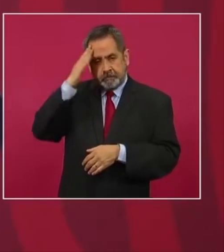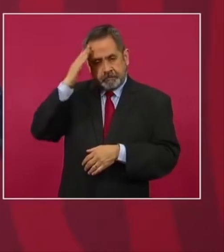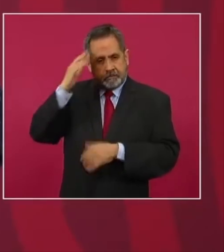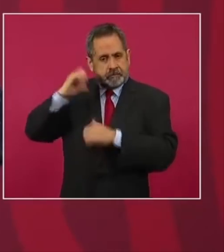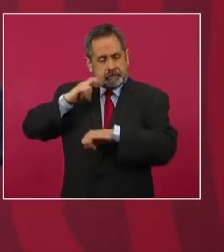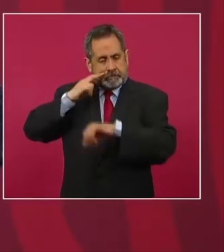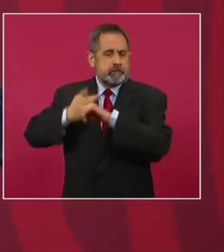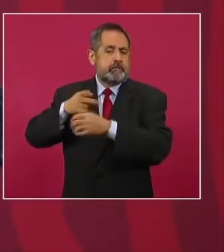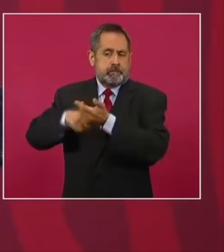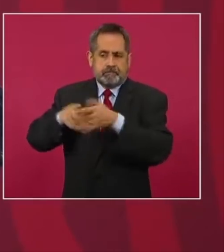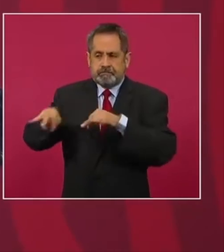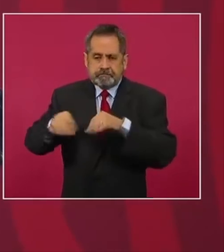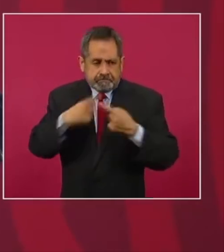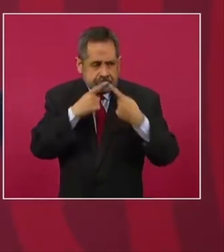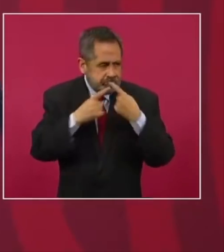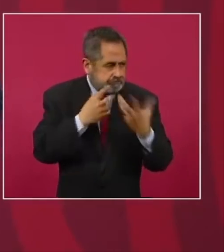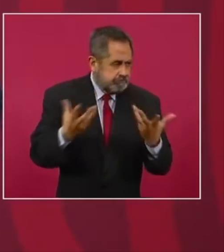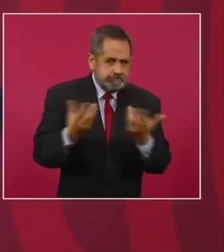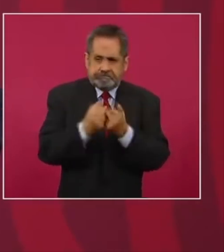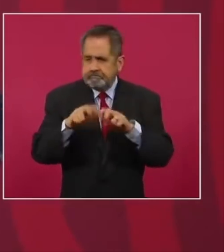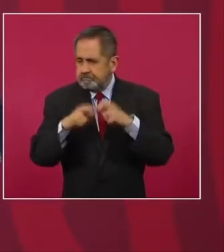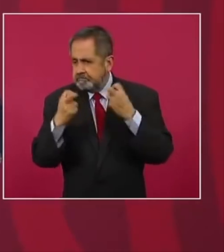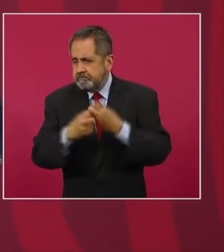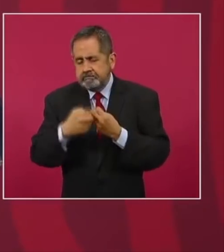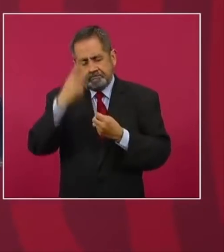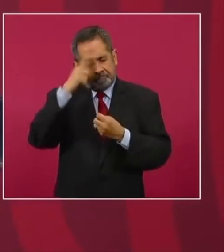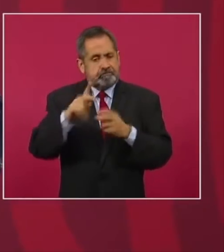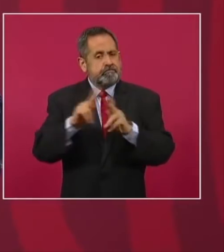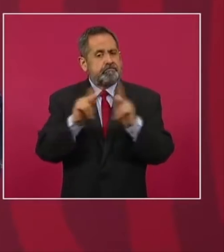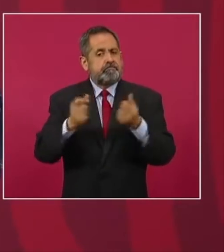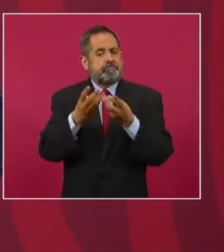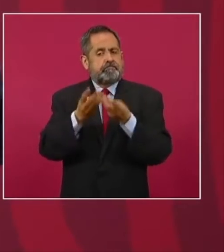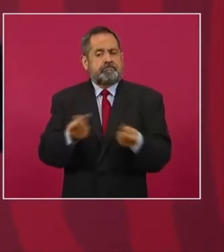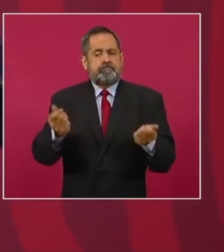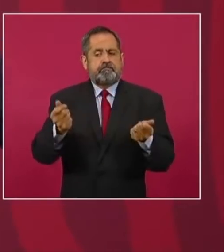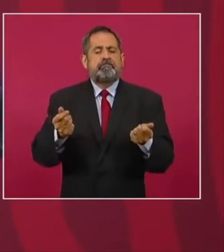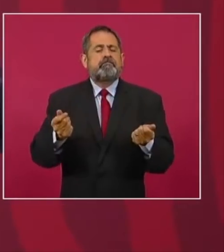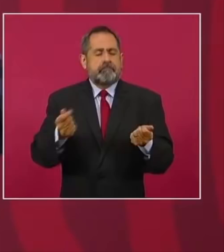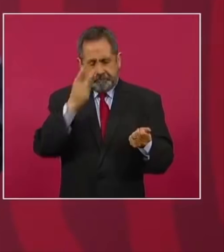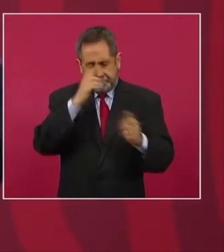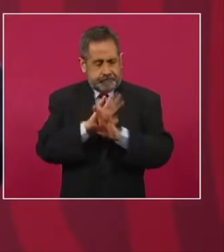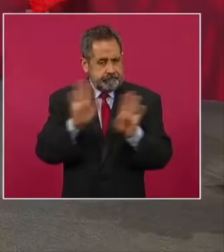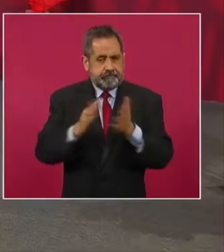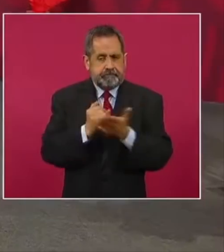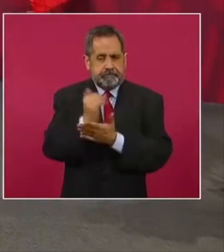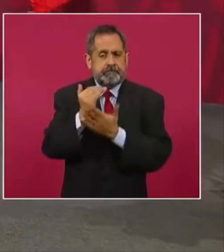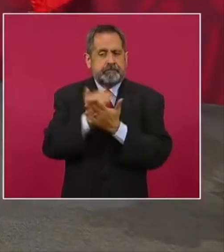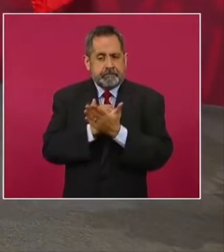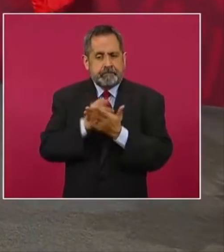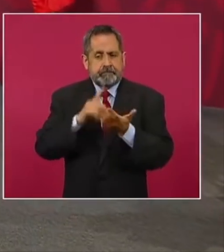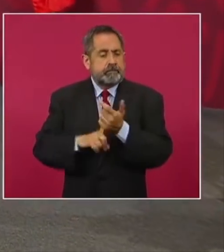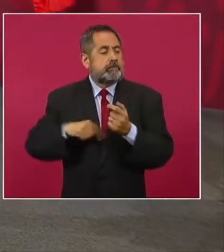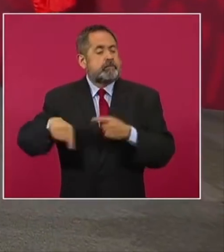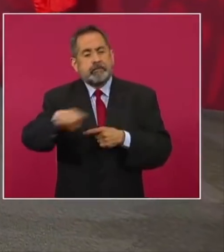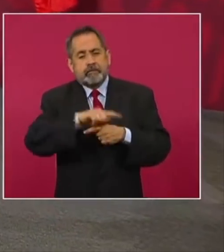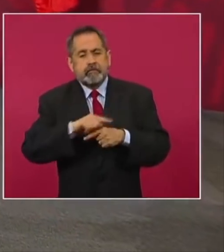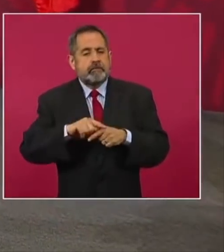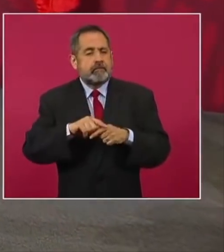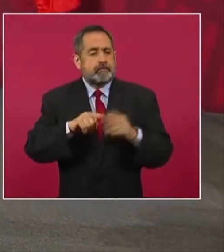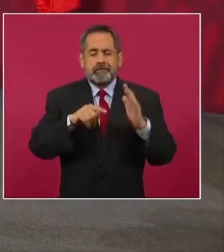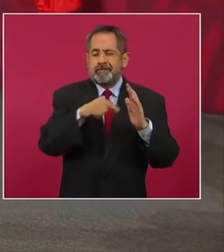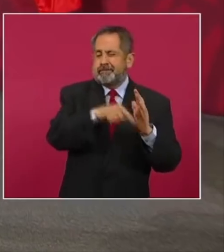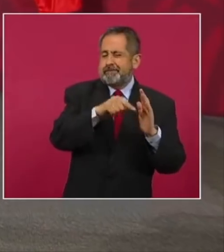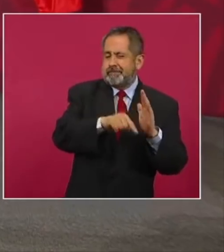estos trabajos para buscar una solución para atender el contenido del plego